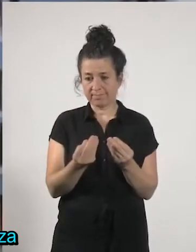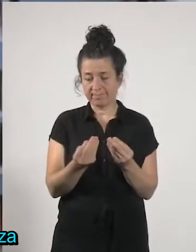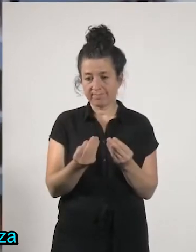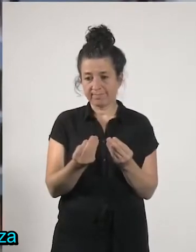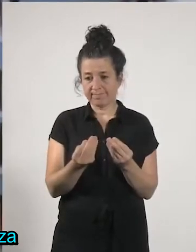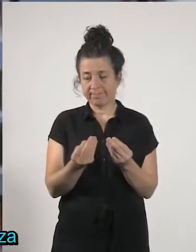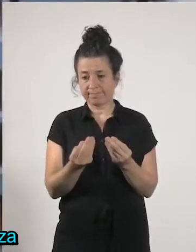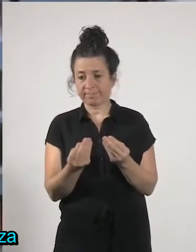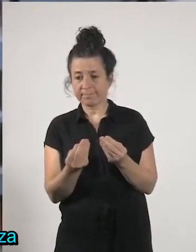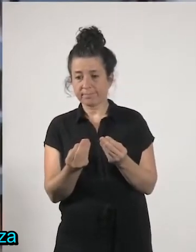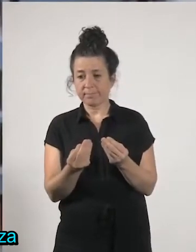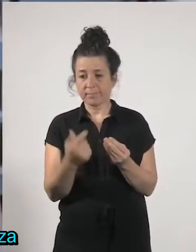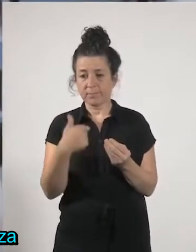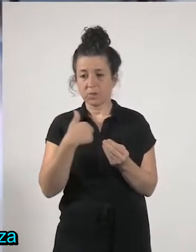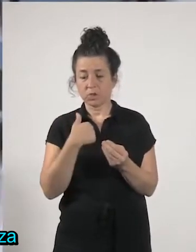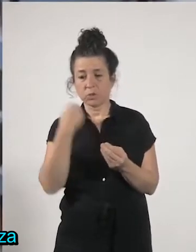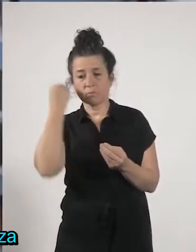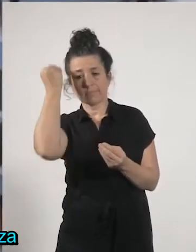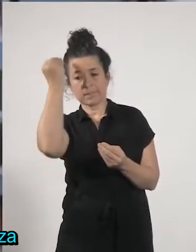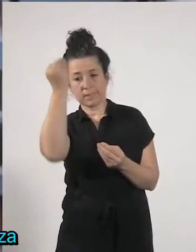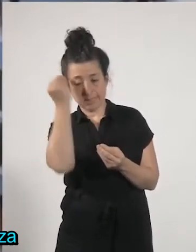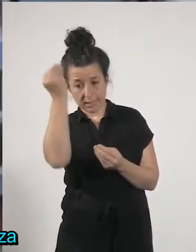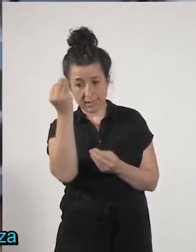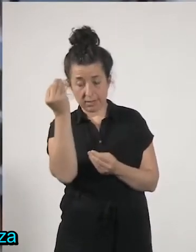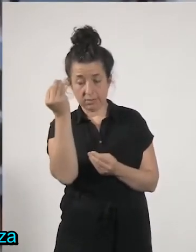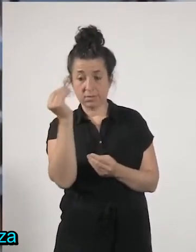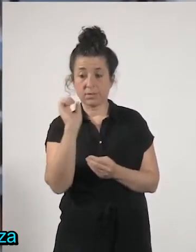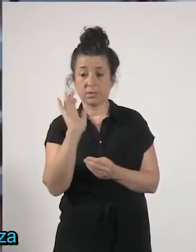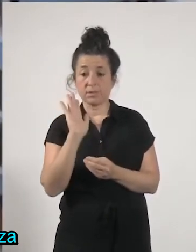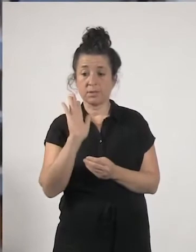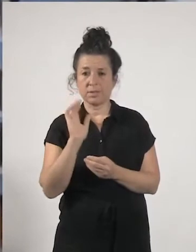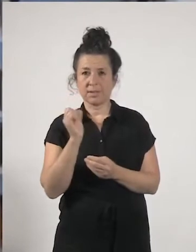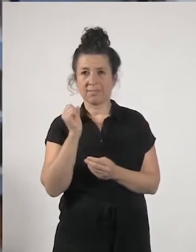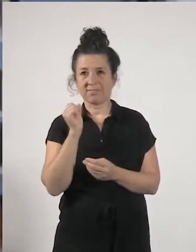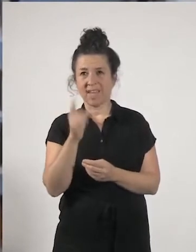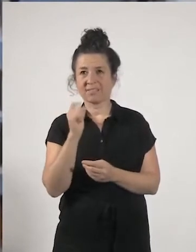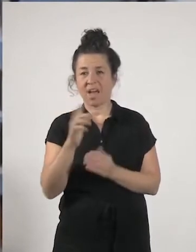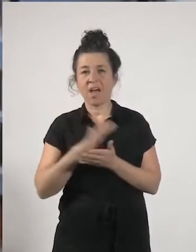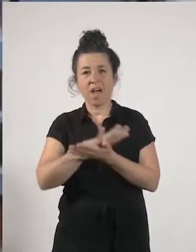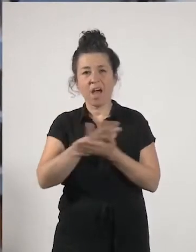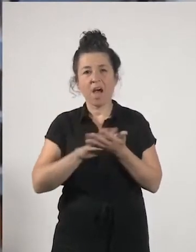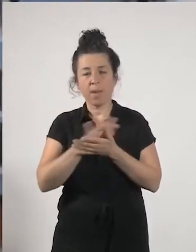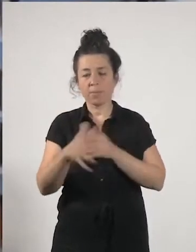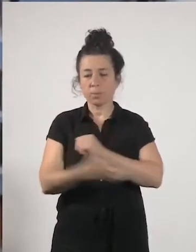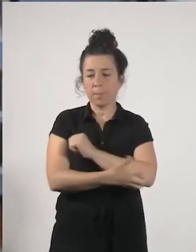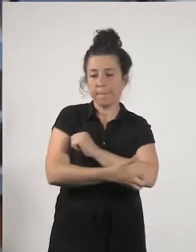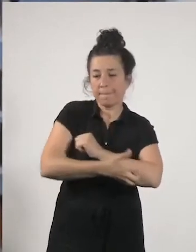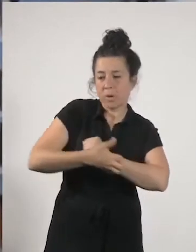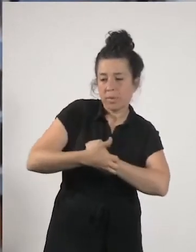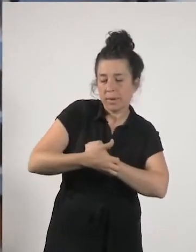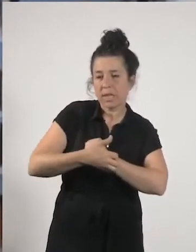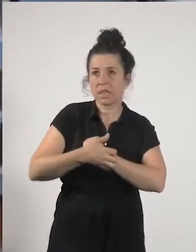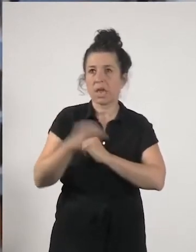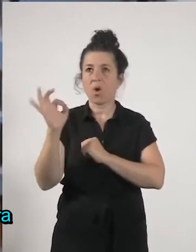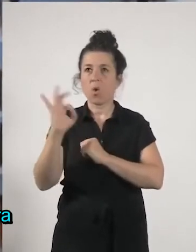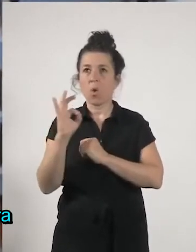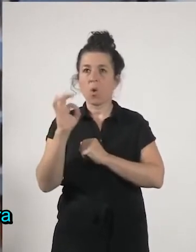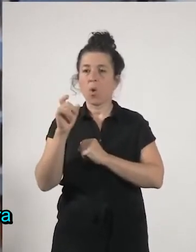en este sentido pues muchas veces hablamos de pobreza y de qué hacer para enfrentar la